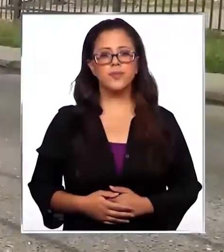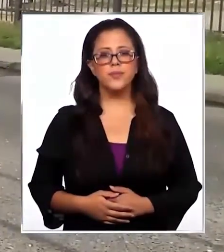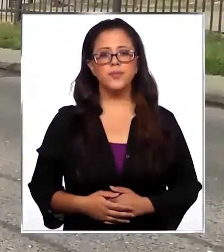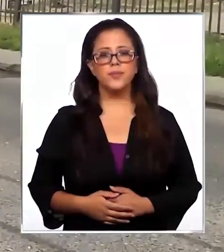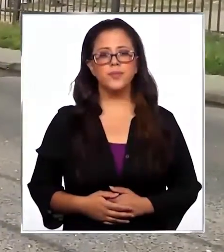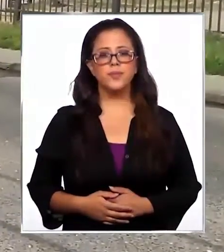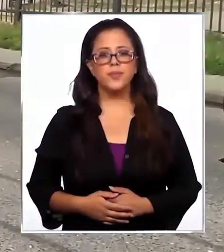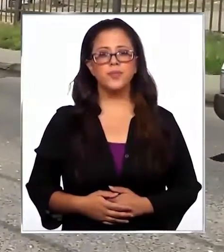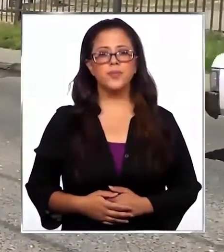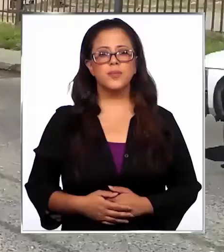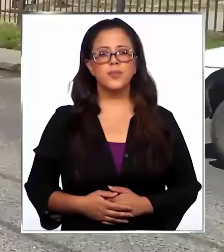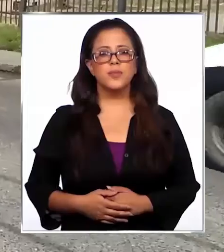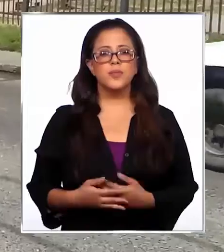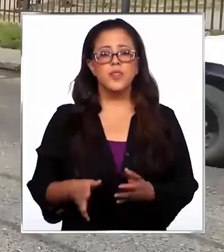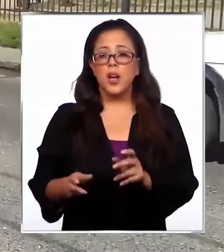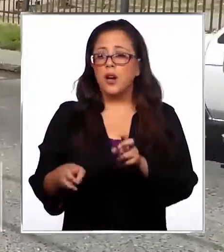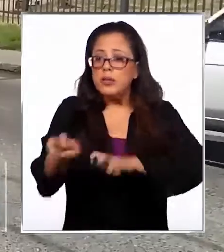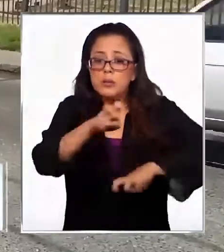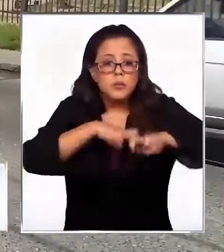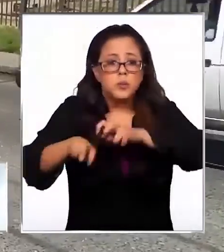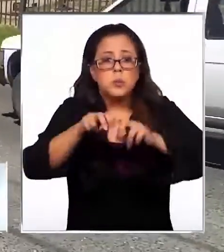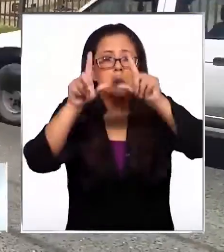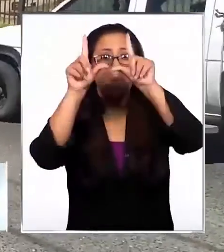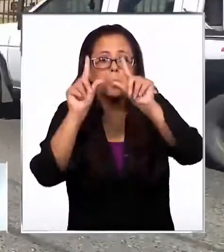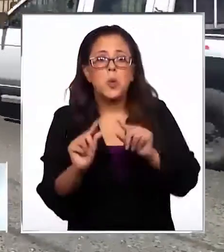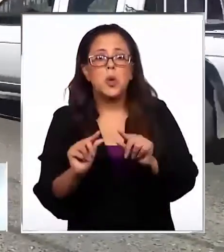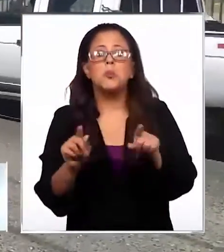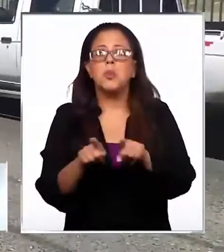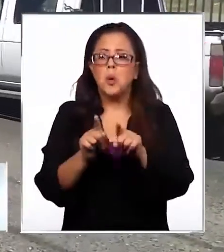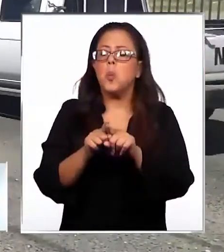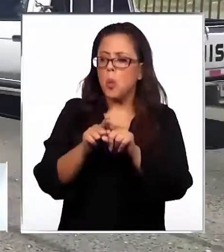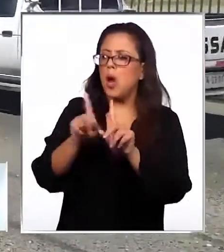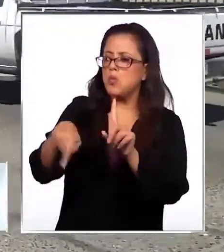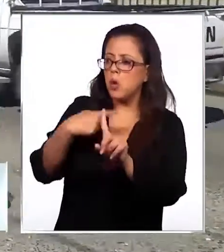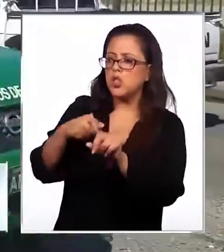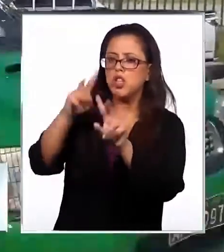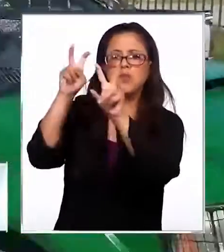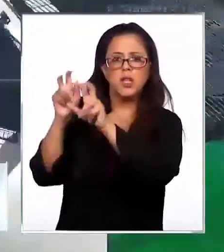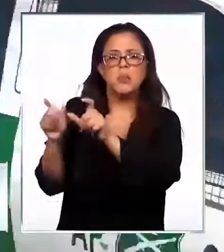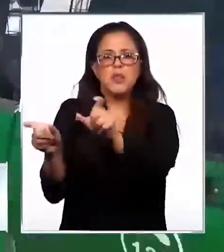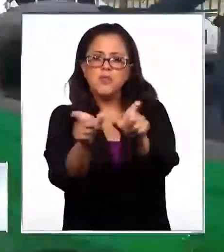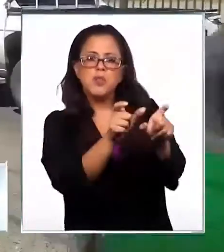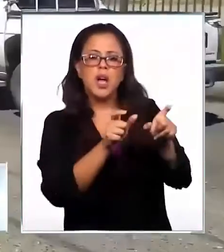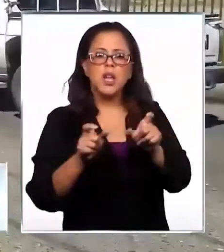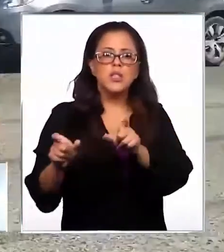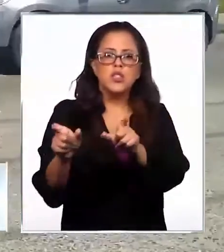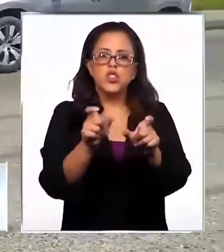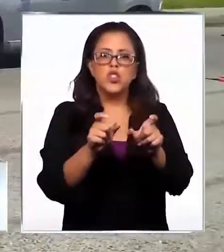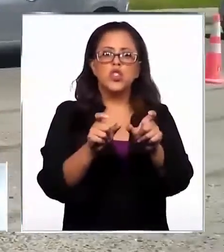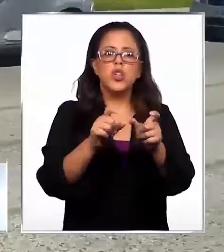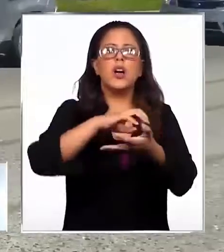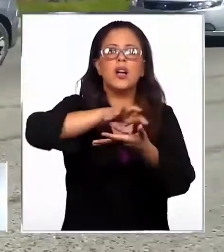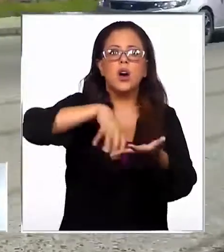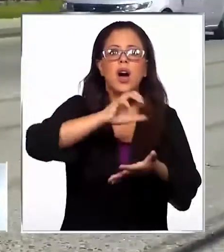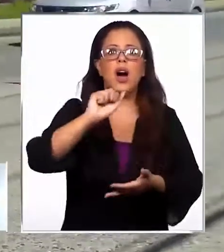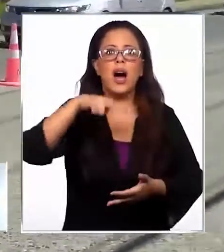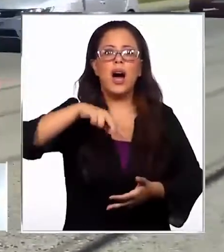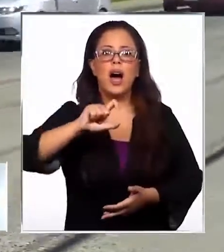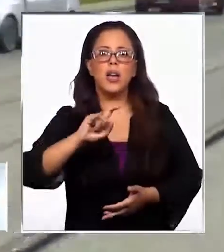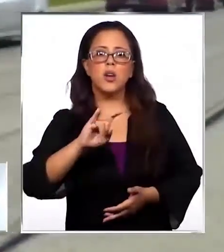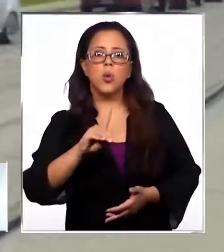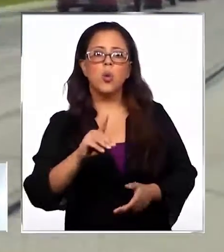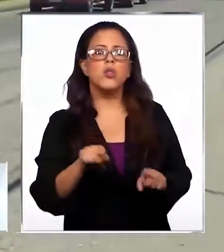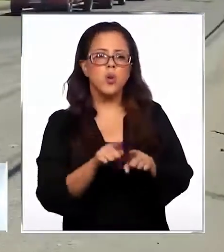Aun cuando la baja movilidad es un indicador que ha sido reconocido en el caso de la labor de fiscalización efectuada en la comuna de